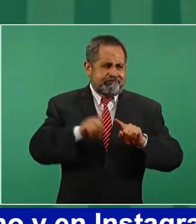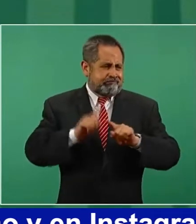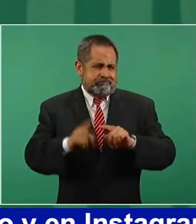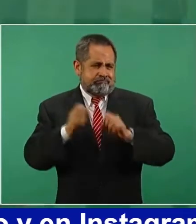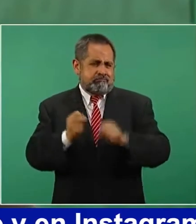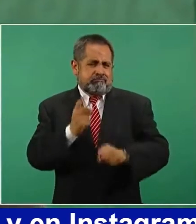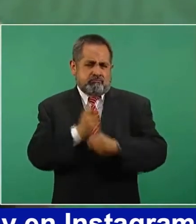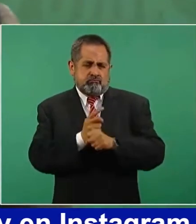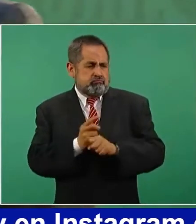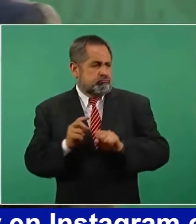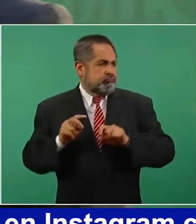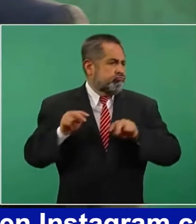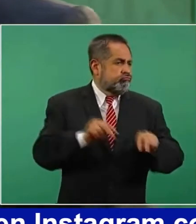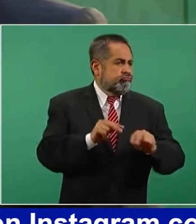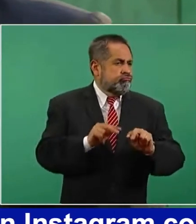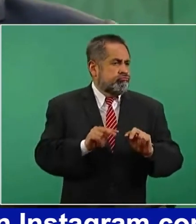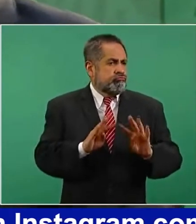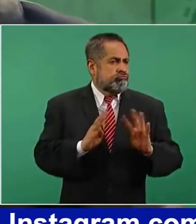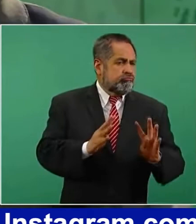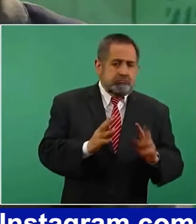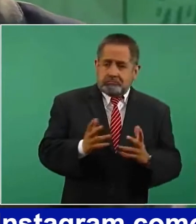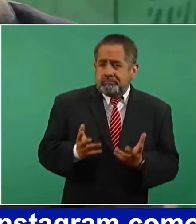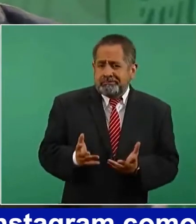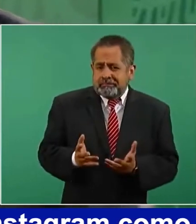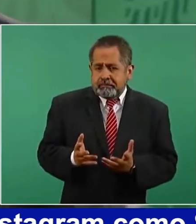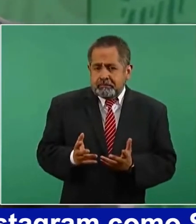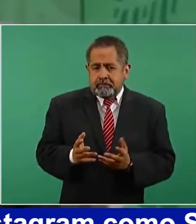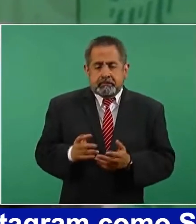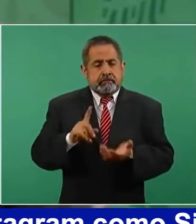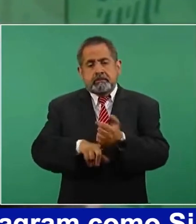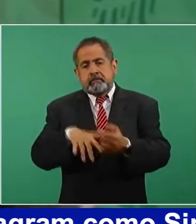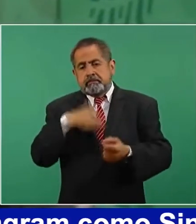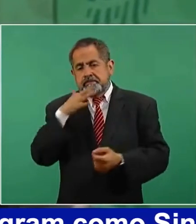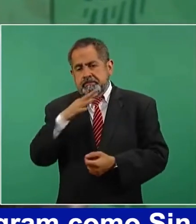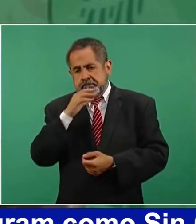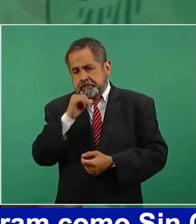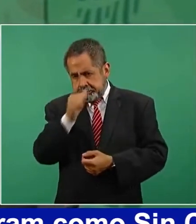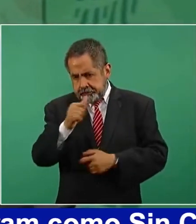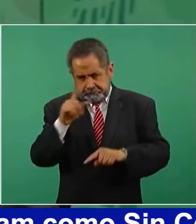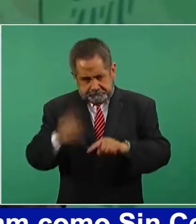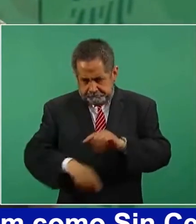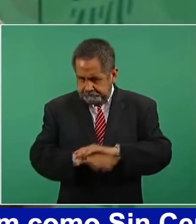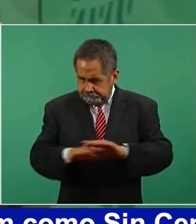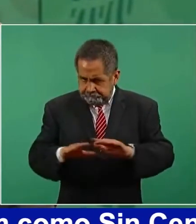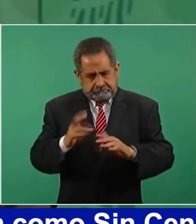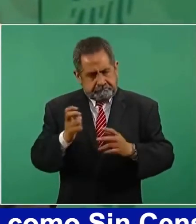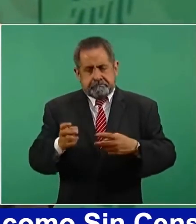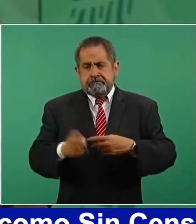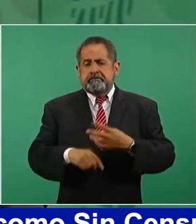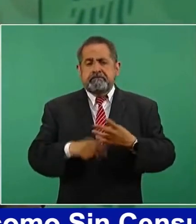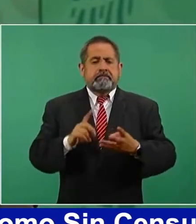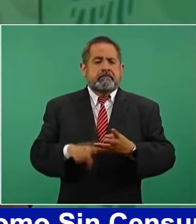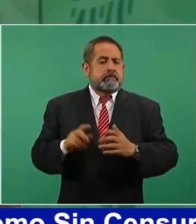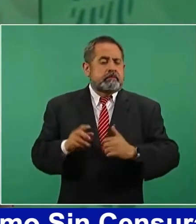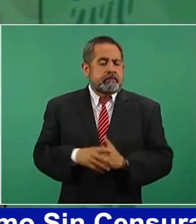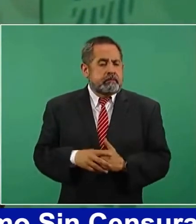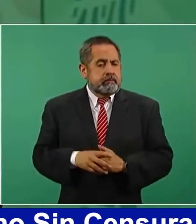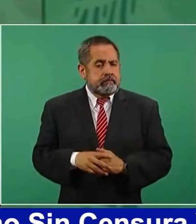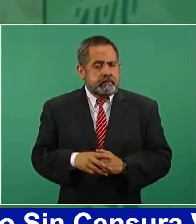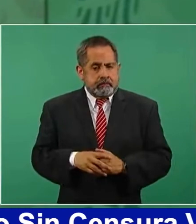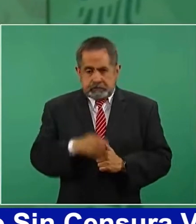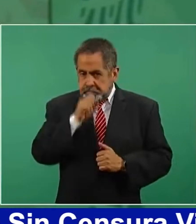seguridad pública y no permitir la corrupción y que se